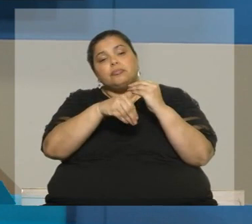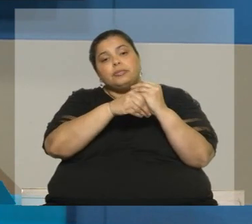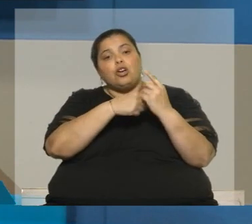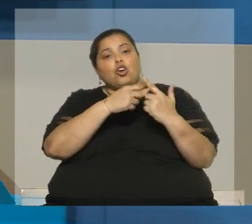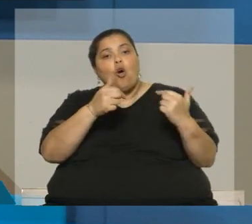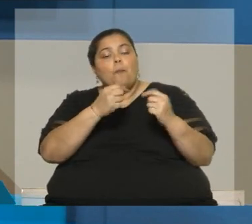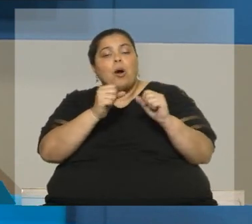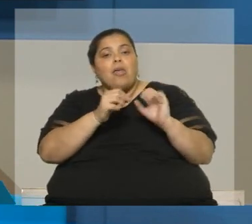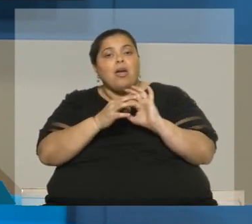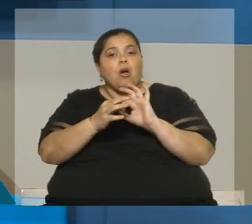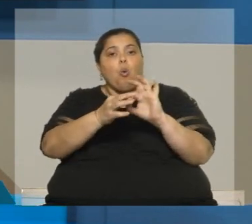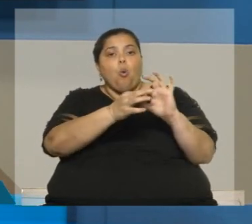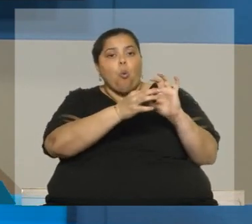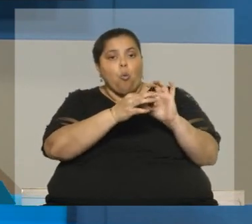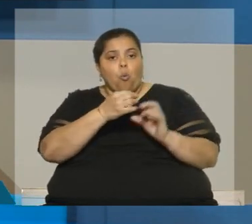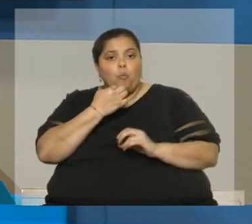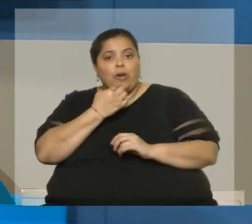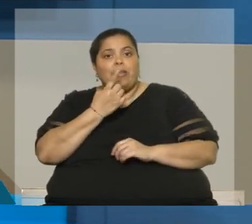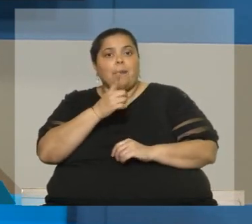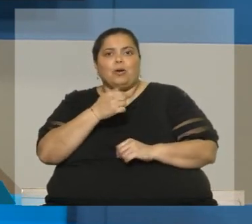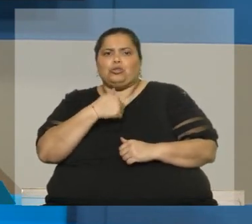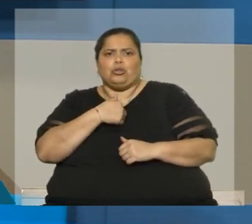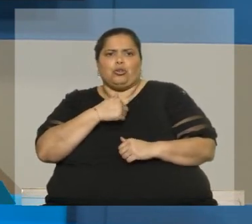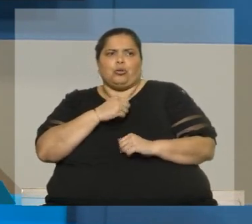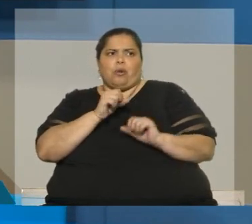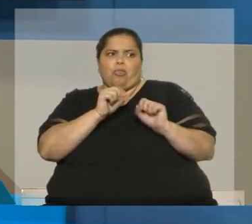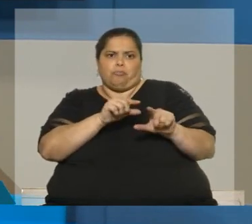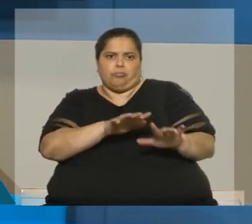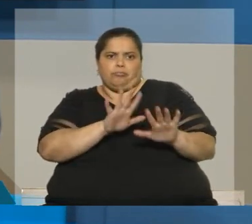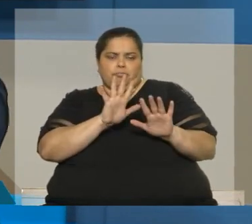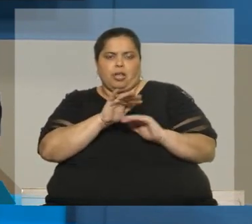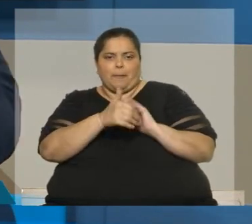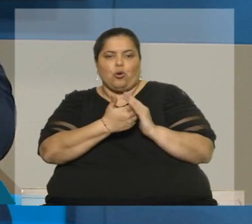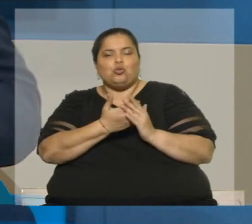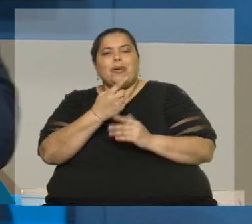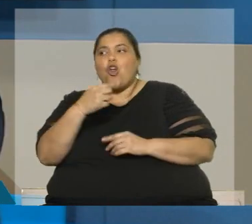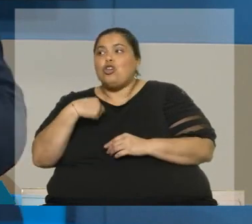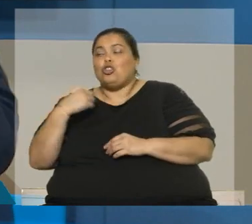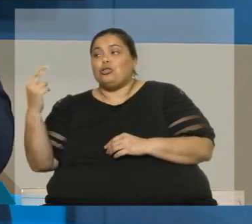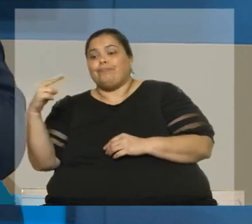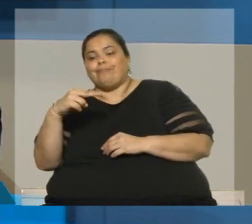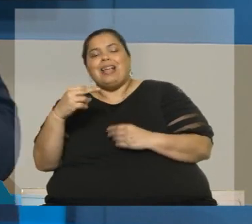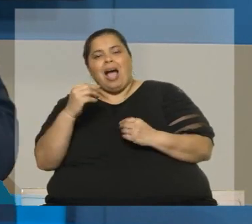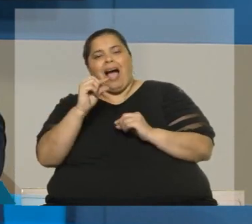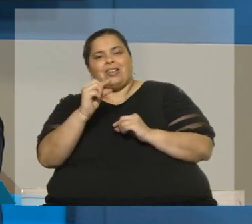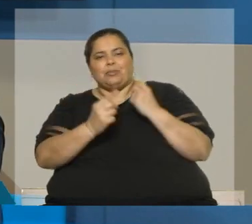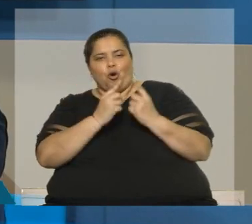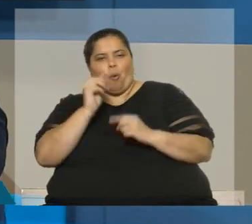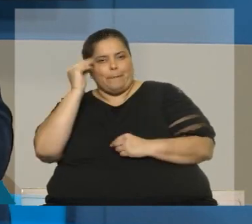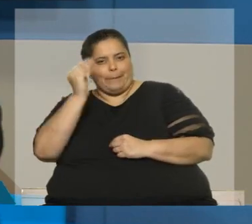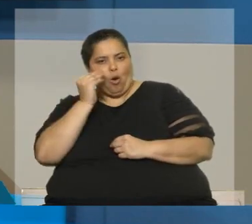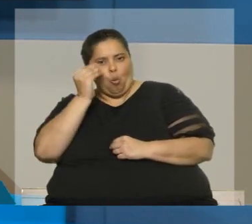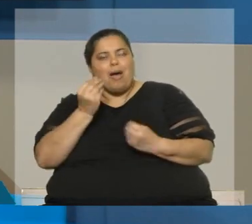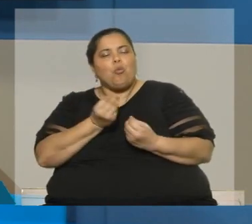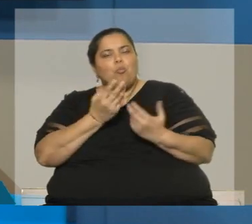una unidad política. Pero eso solo lo tienen que decir los ciudadanos del Mercosur. ¿Cómo se ve? Con cierta preocupación, porque en ocasiones parece que hay mensajes disonantes dentro de